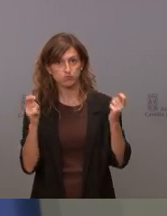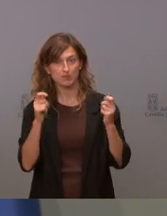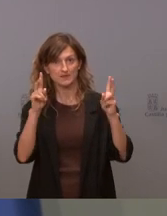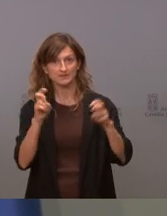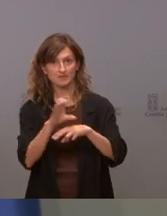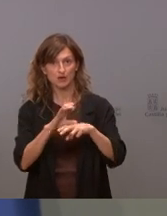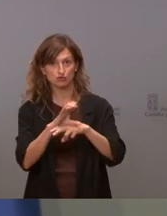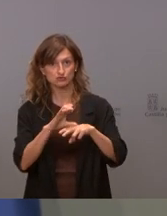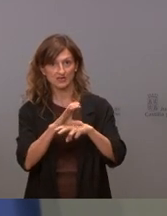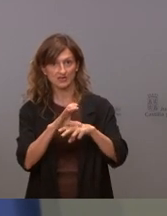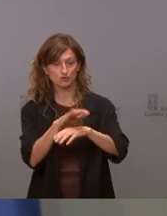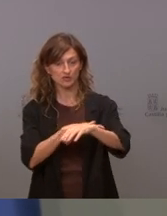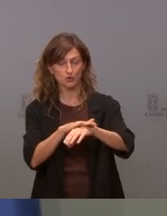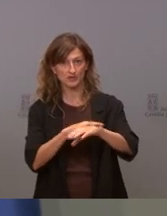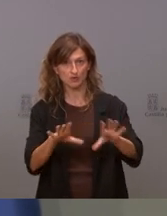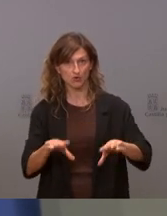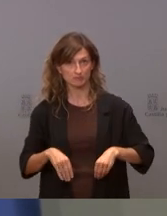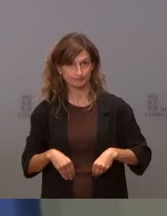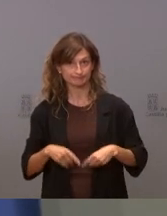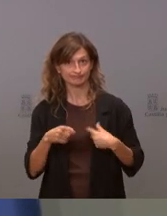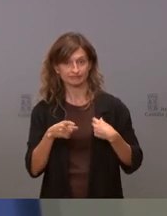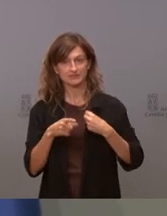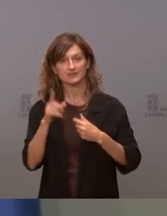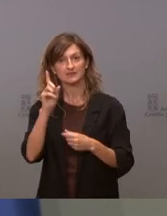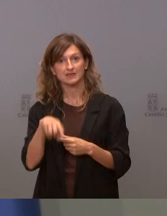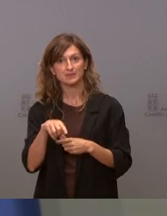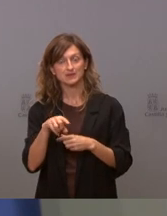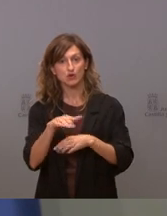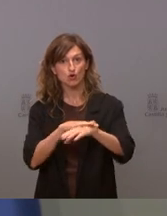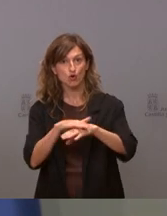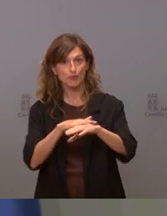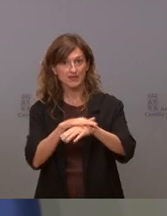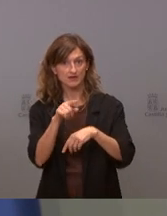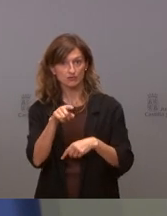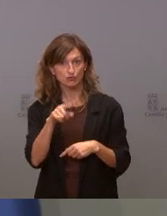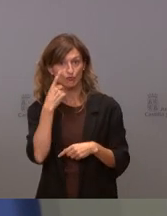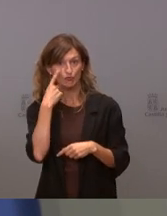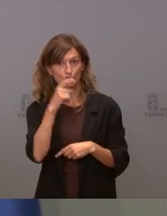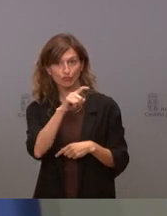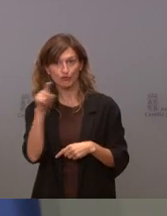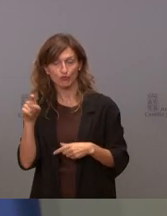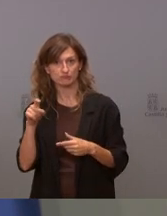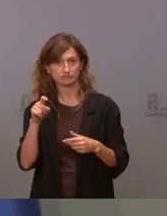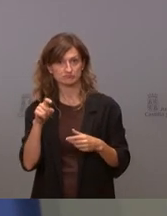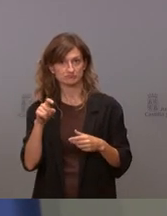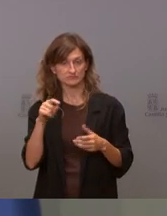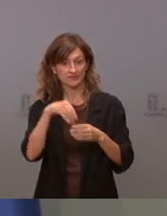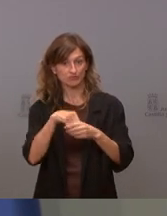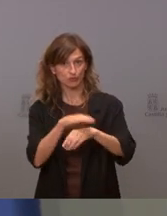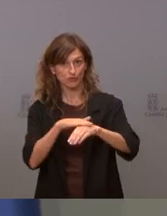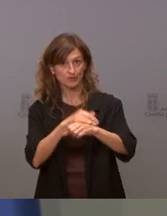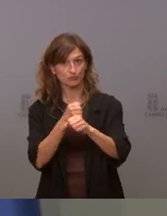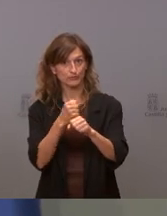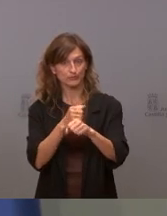consejeros de un Gobierno y sobre ministros de un Gobierno que yo conozca estando en activo dentro del Gobierno.